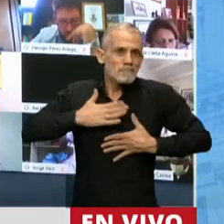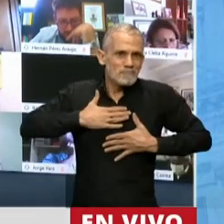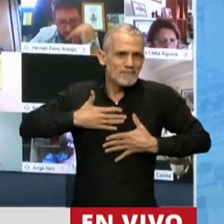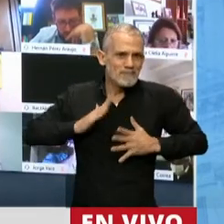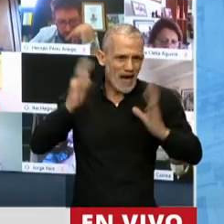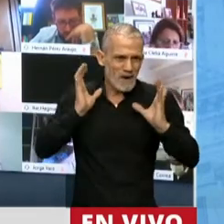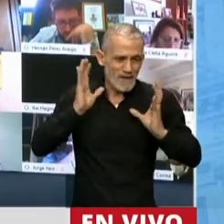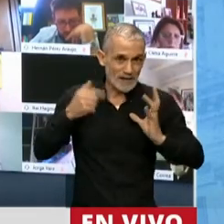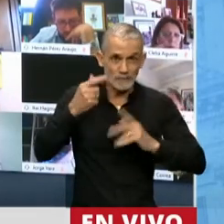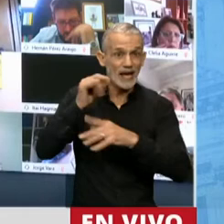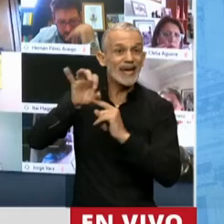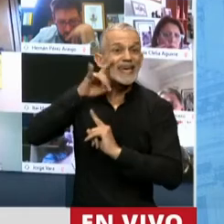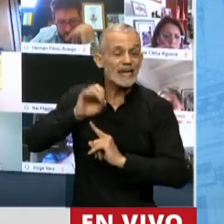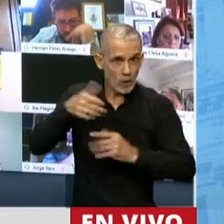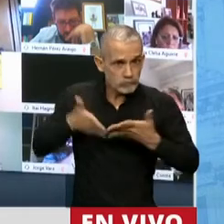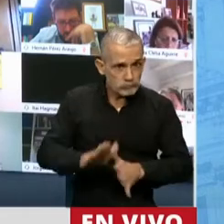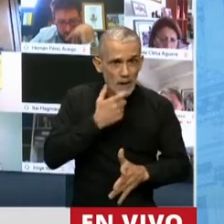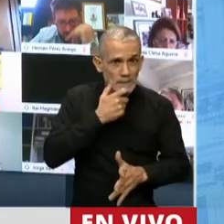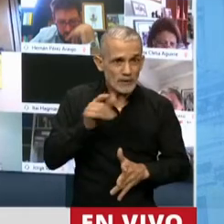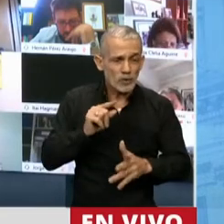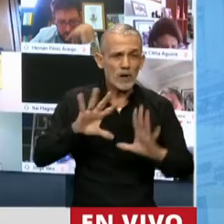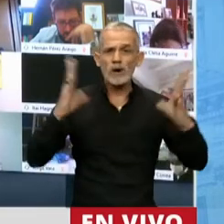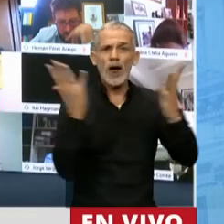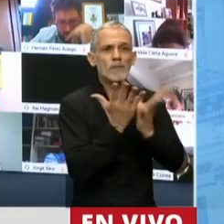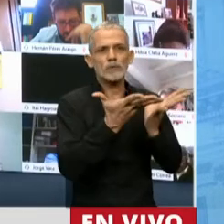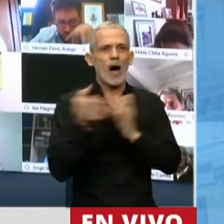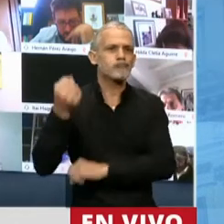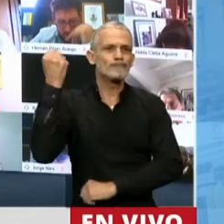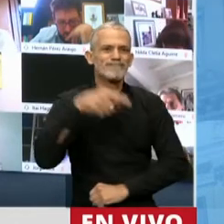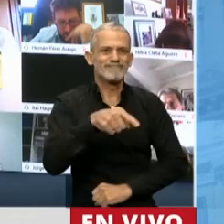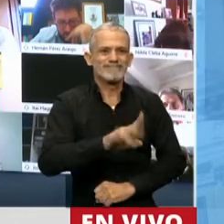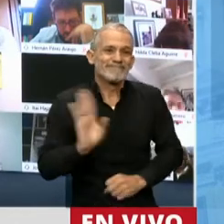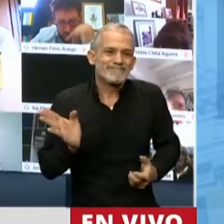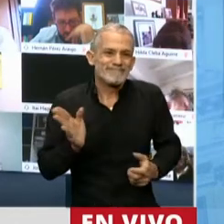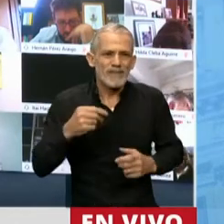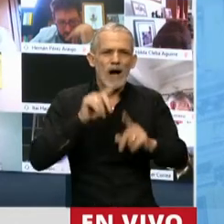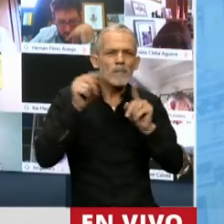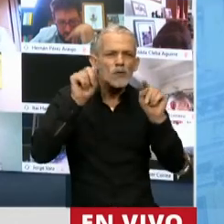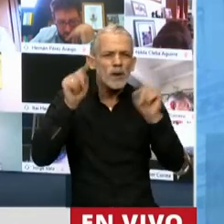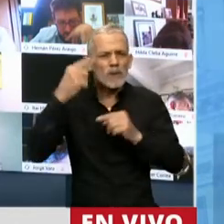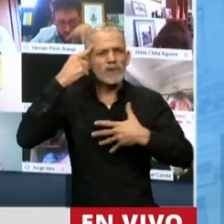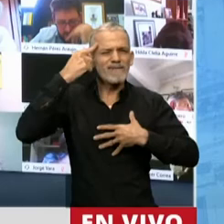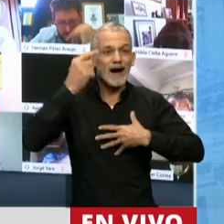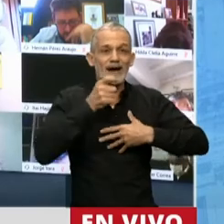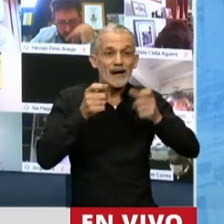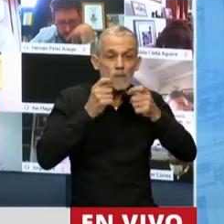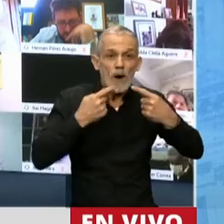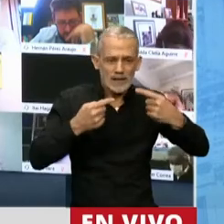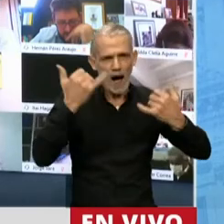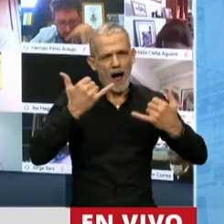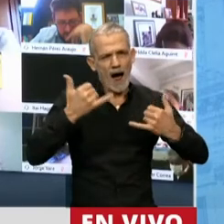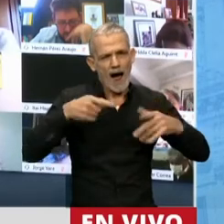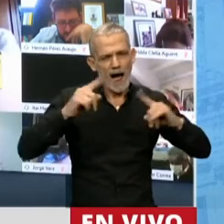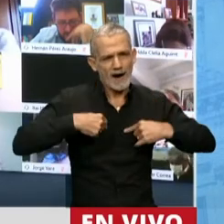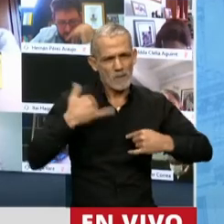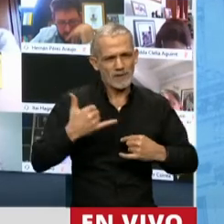Quino fue un mendocino, pero lo adoptó el mundo entero. Un hombre lleno de preguntas y lleno de respuestas que, como tantos